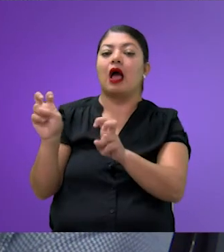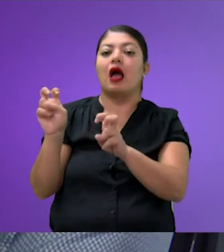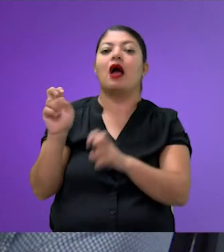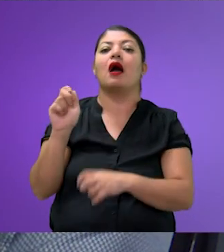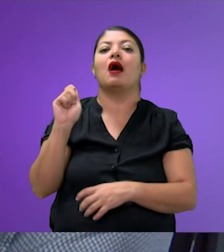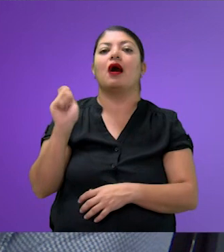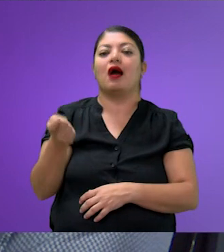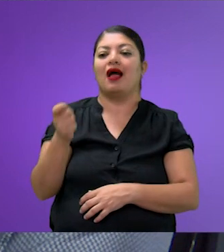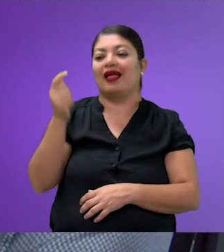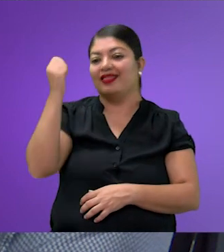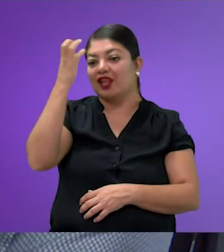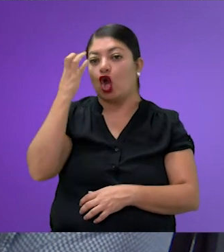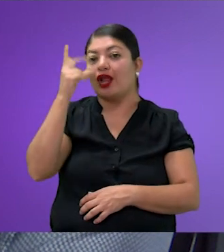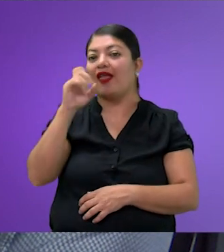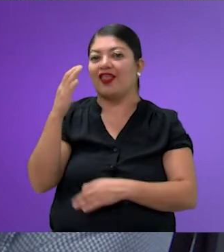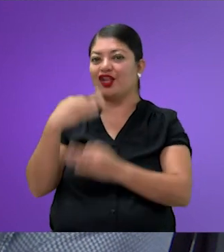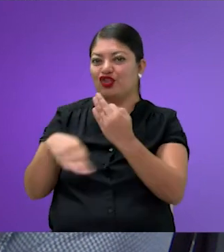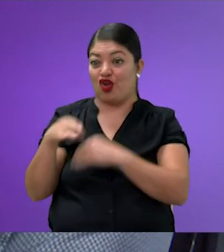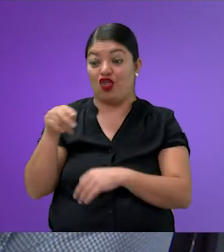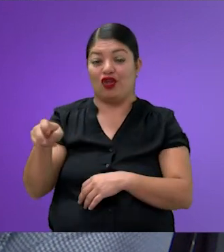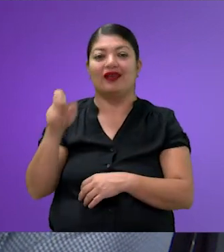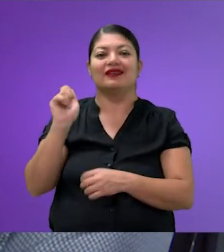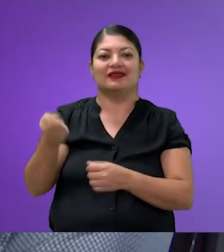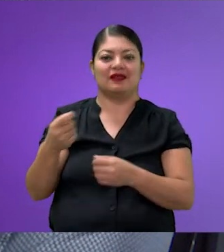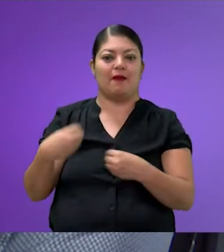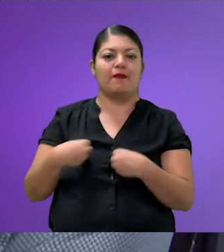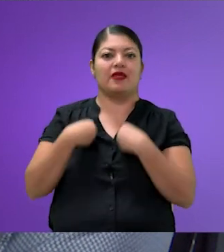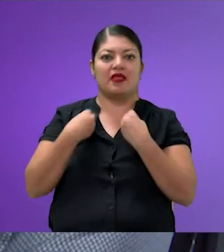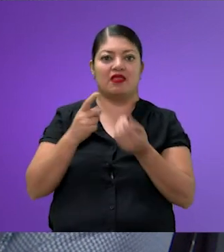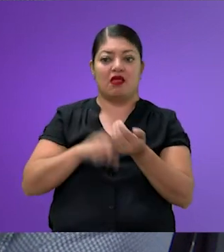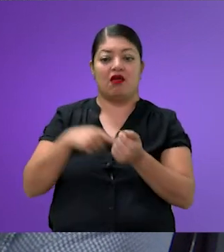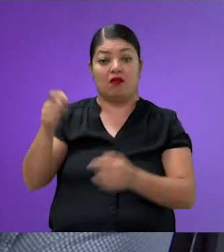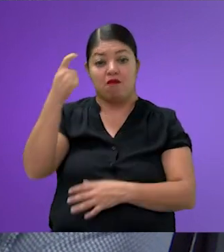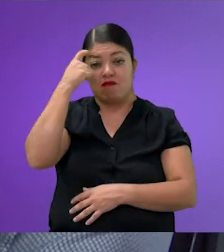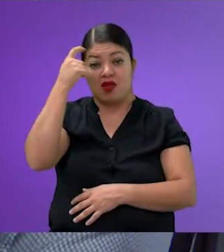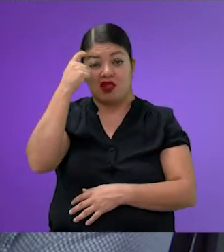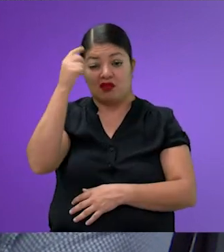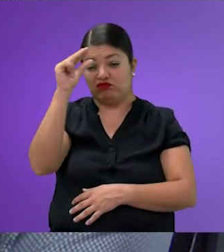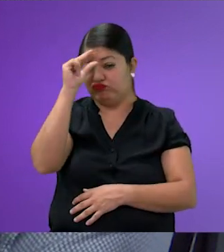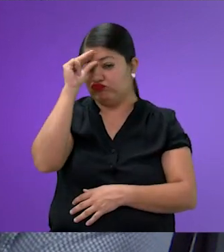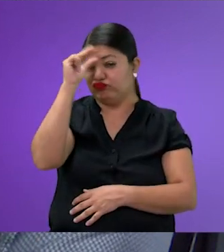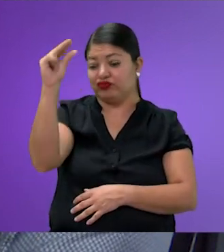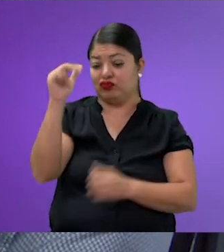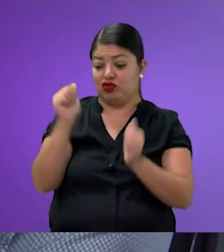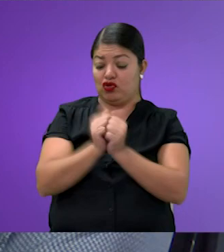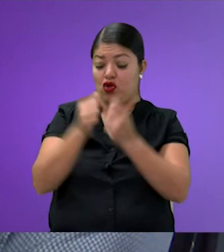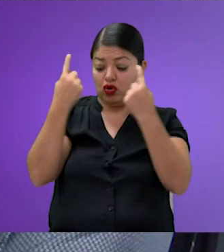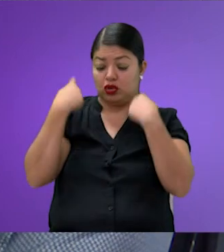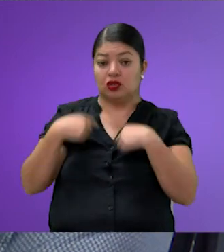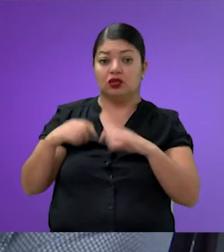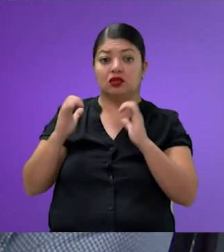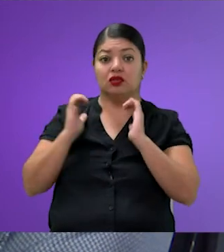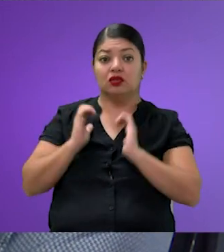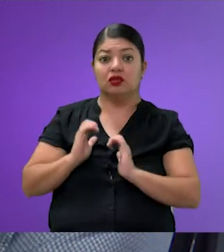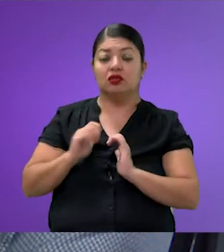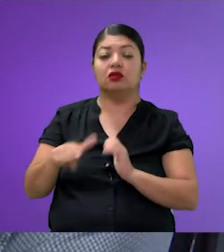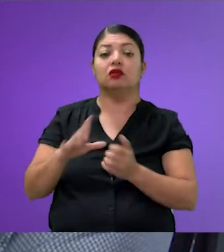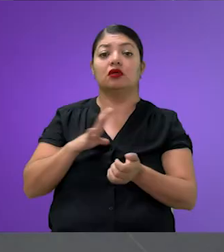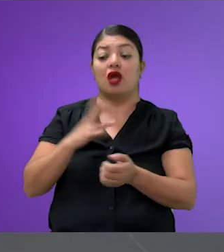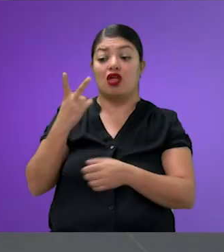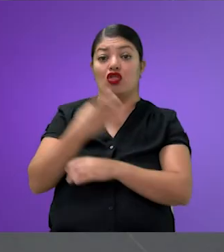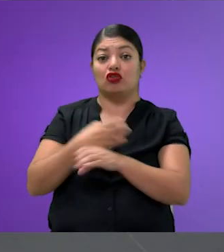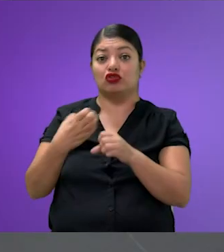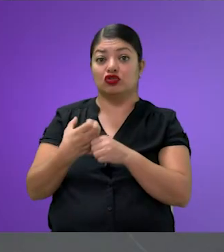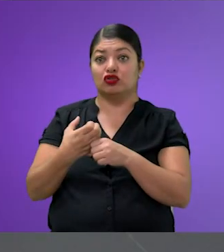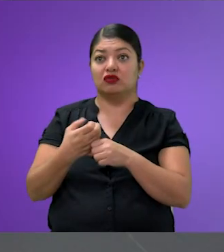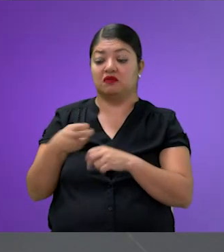pues, es el reflejo de vida de un científico con una mente privilegiada que con su esclerosis múltiple, pues, termina confinado a dos cosas, ¿no? A